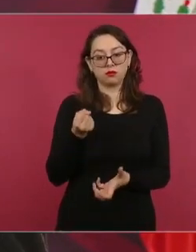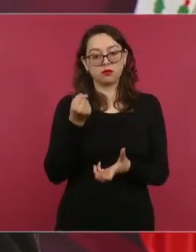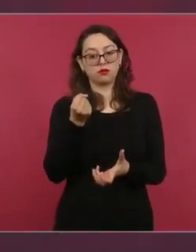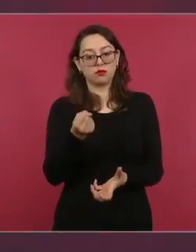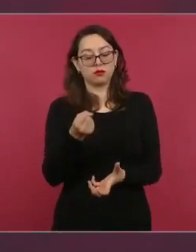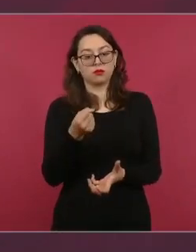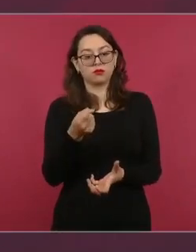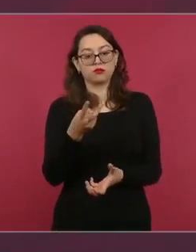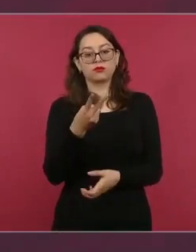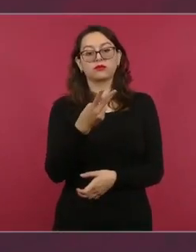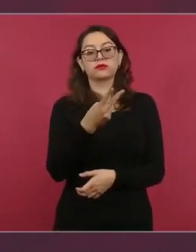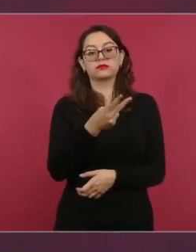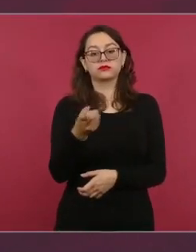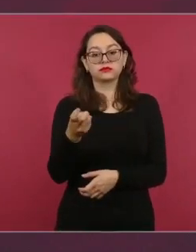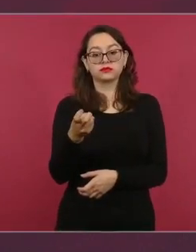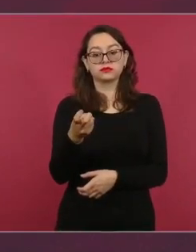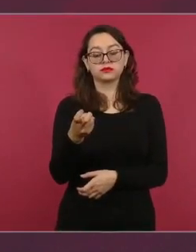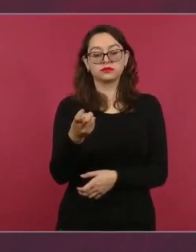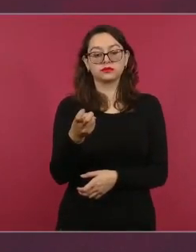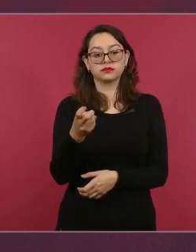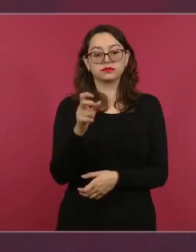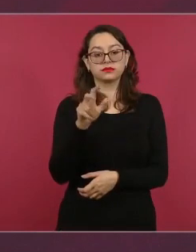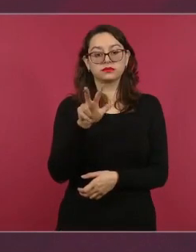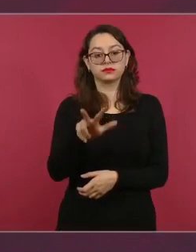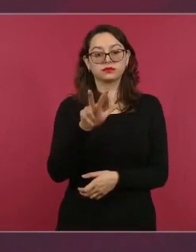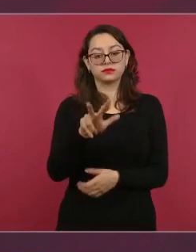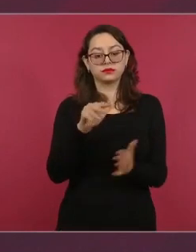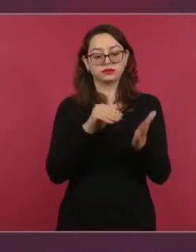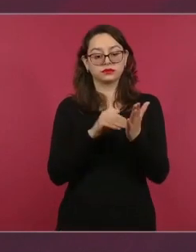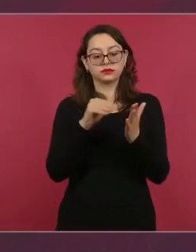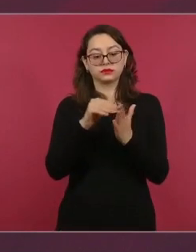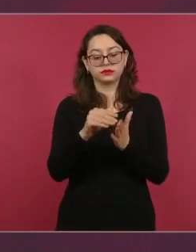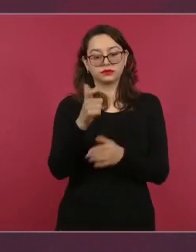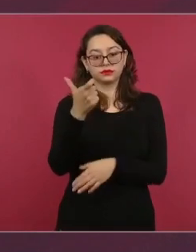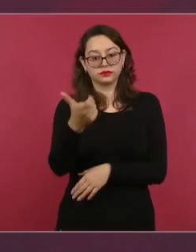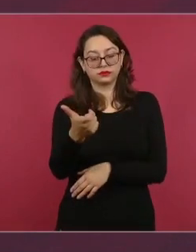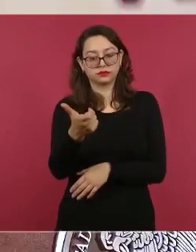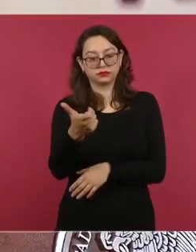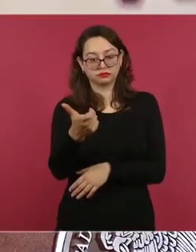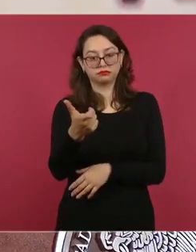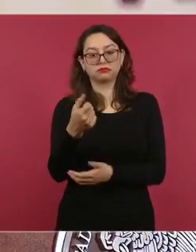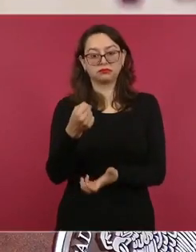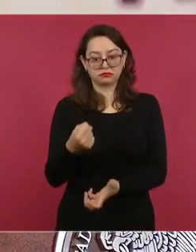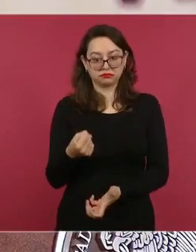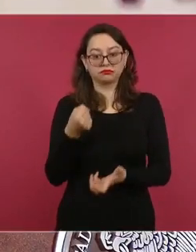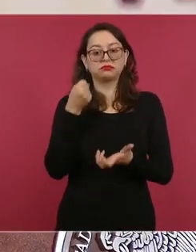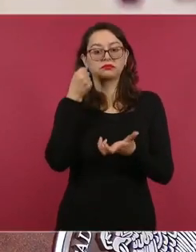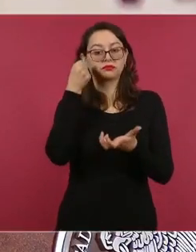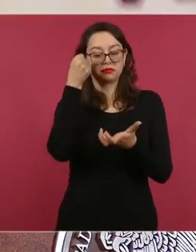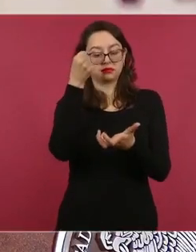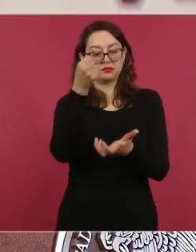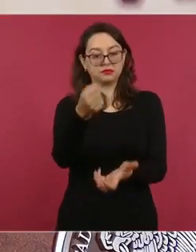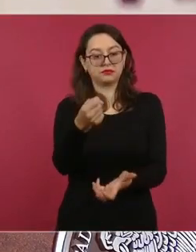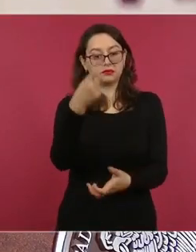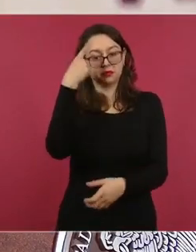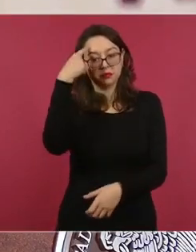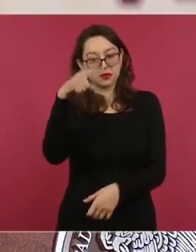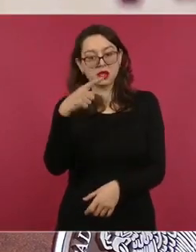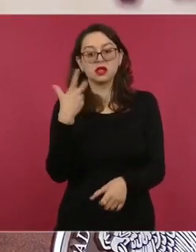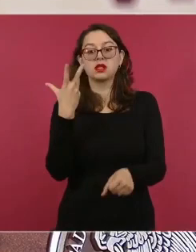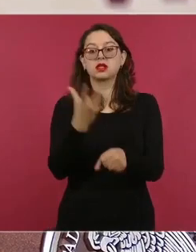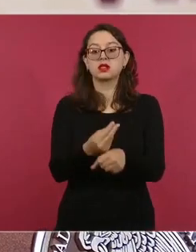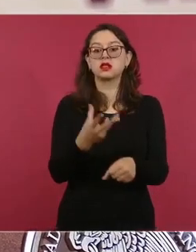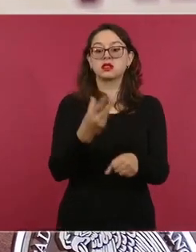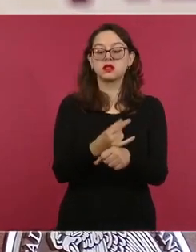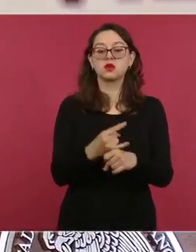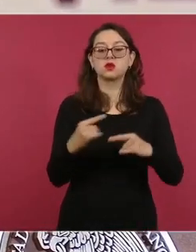218 millones de pesos de su presupuesto actual para rehabilitar